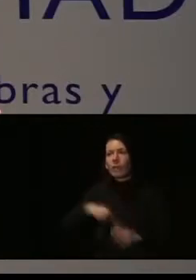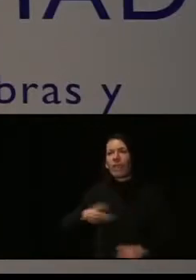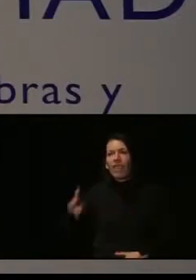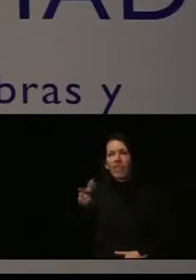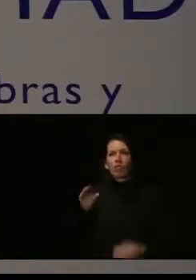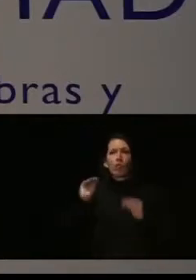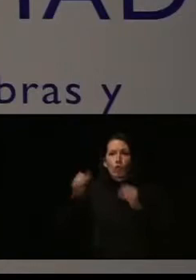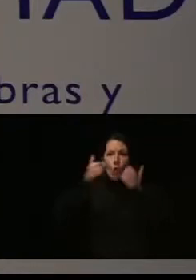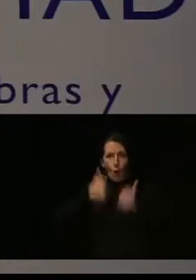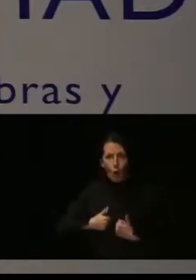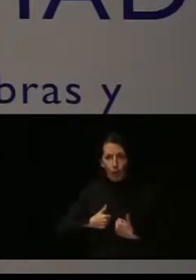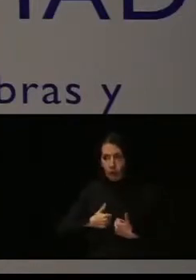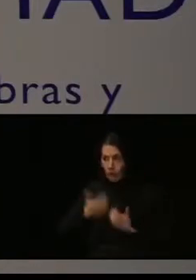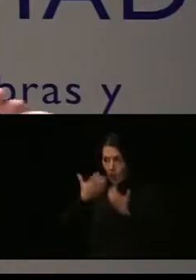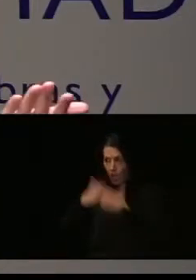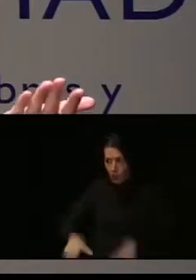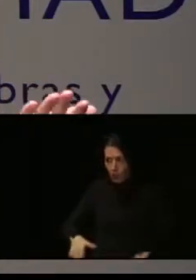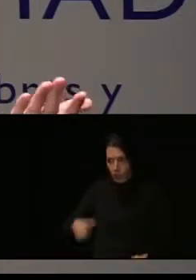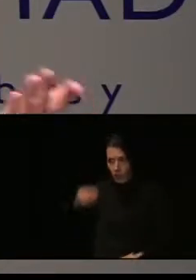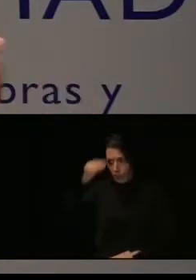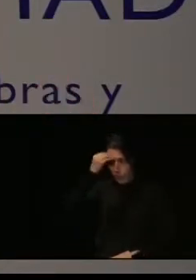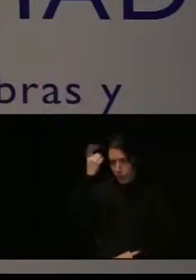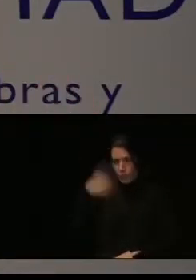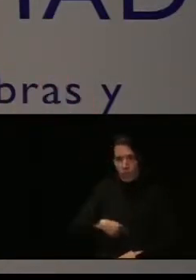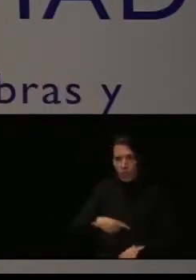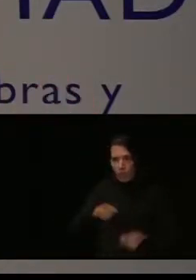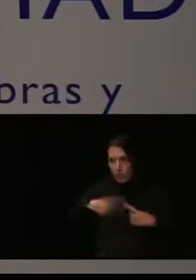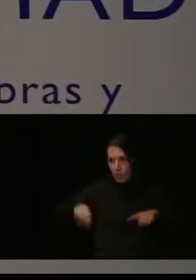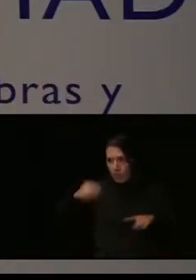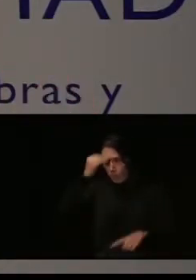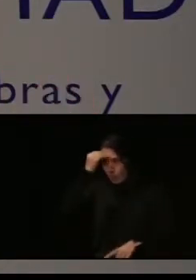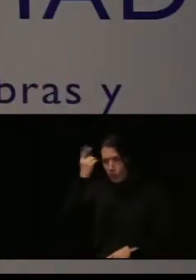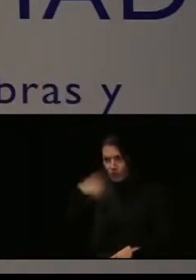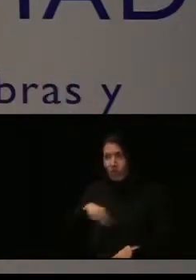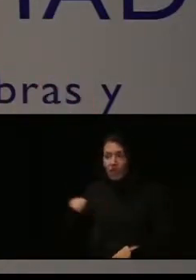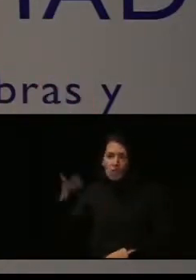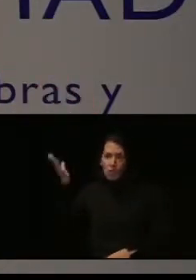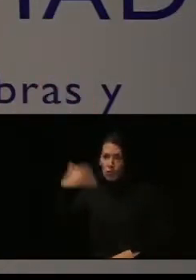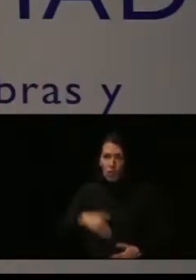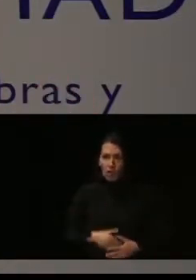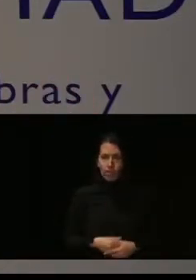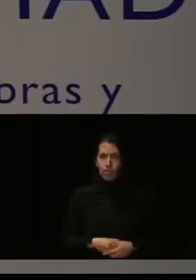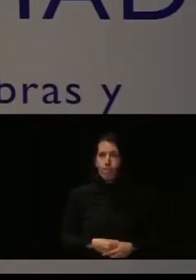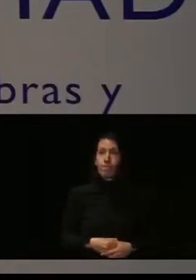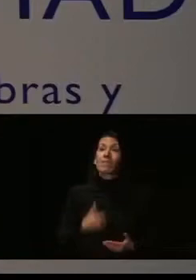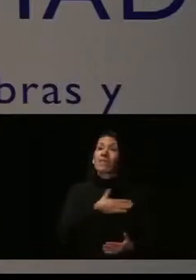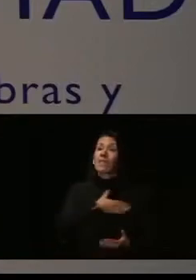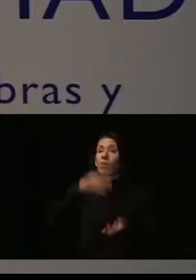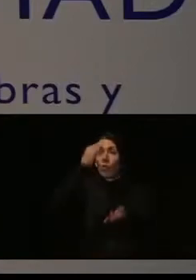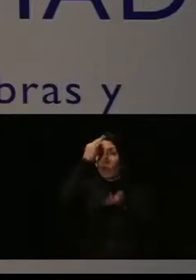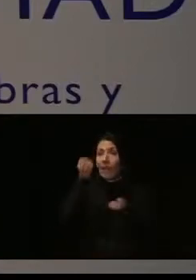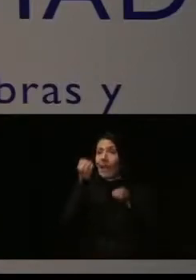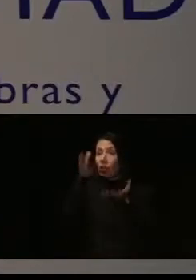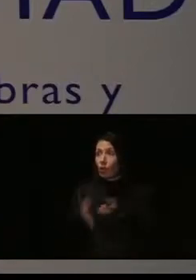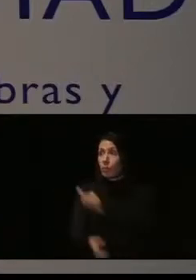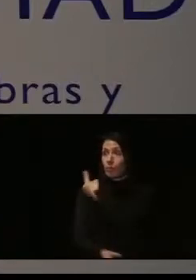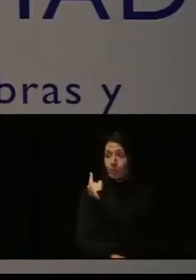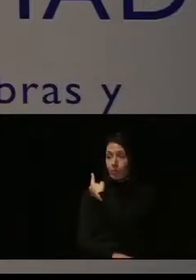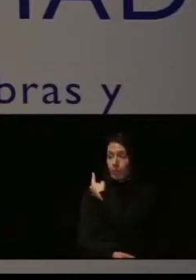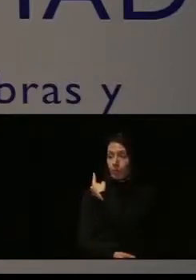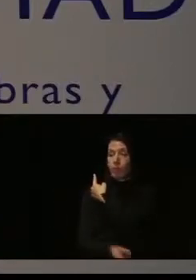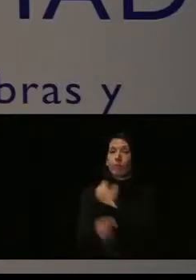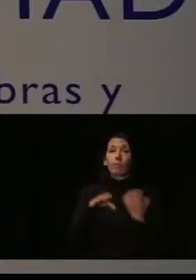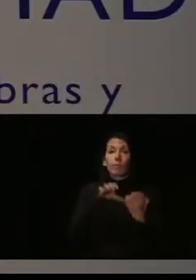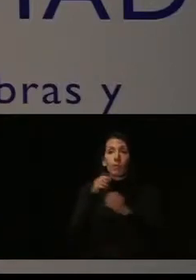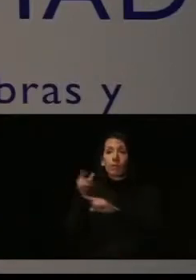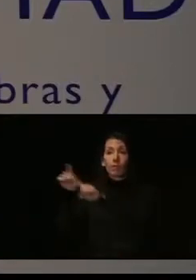humanos que damos por hecho, probablemente hoy, todas las personas que estamos aquí. Os voy a dar unos datos. Esta unidad móvil, durante